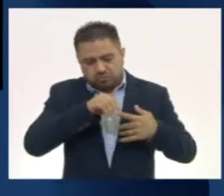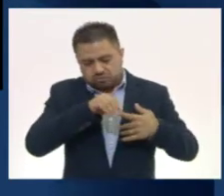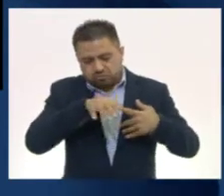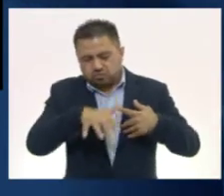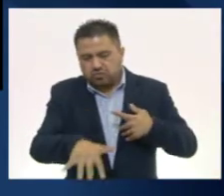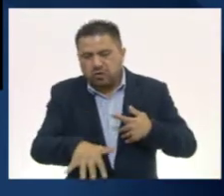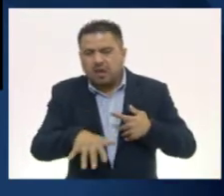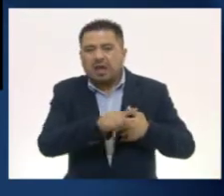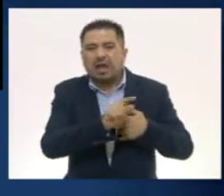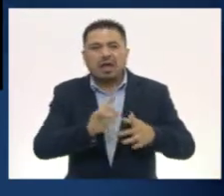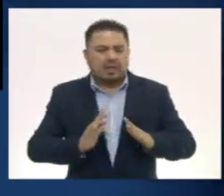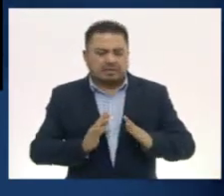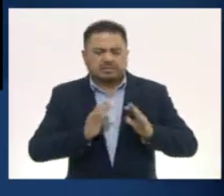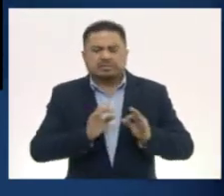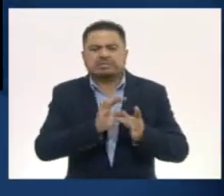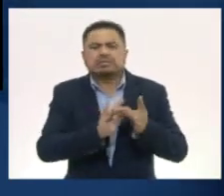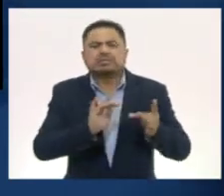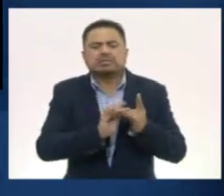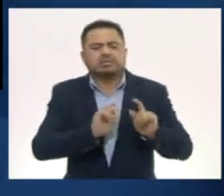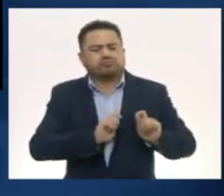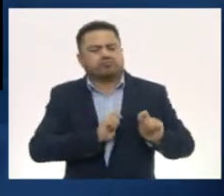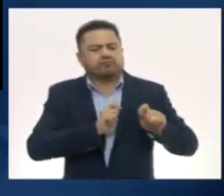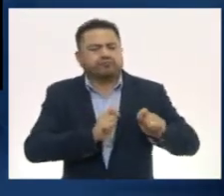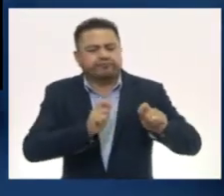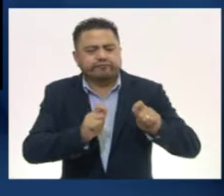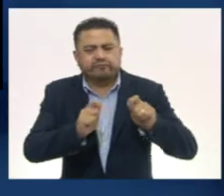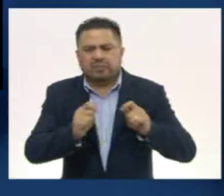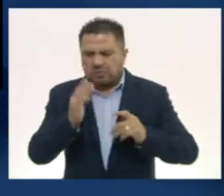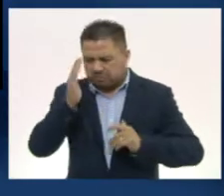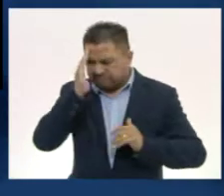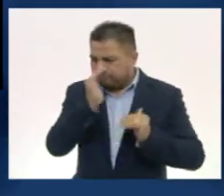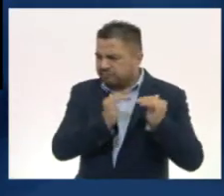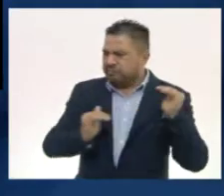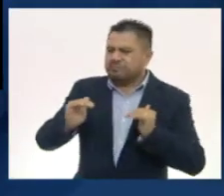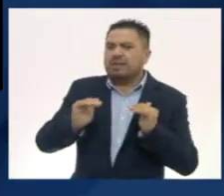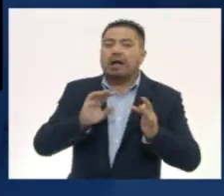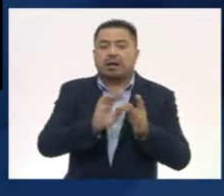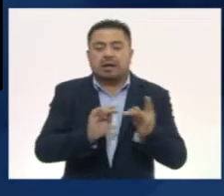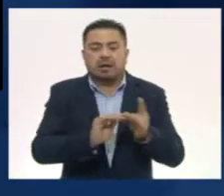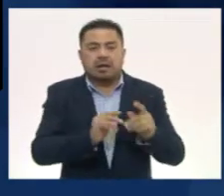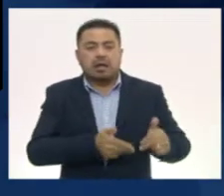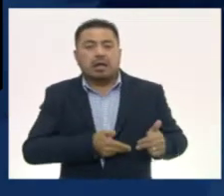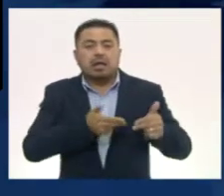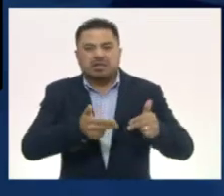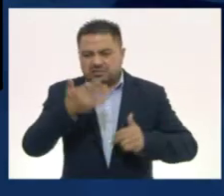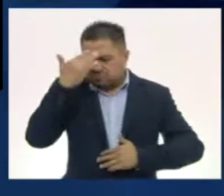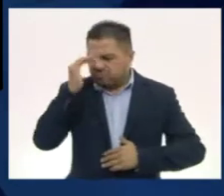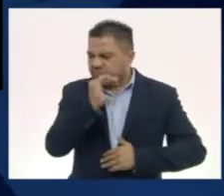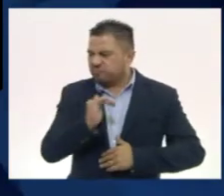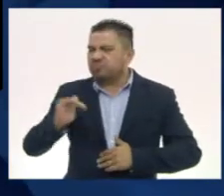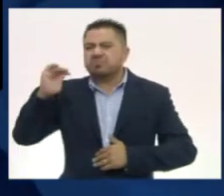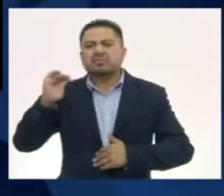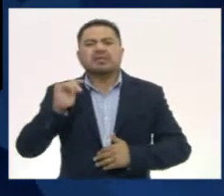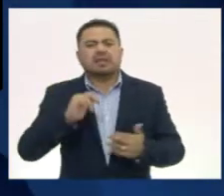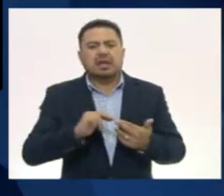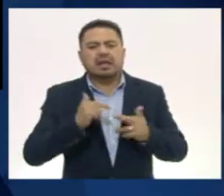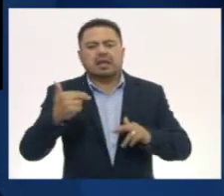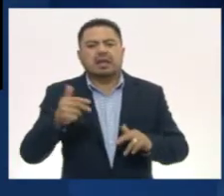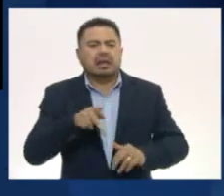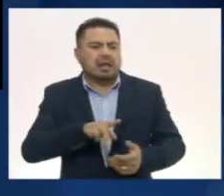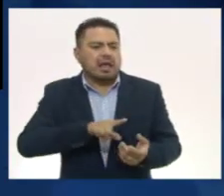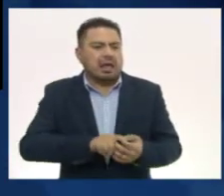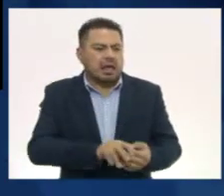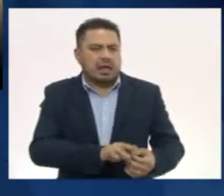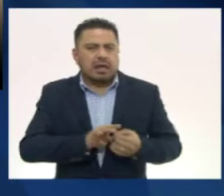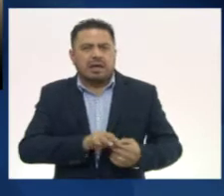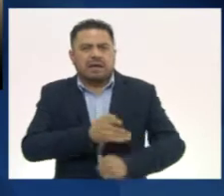Narran desde un origen mítico la sucesión del linaje poderoso para justificar la herencia de los señoríos y las relaciones de parentesco